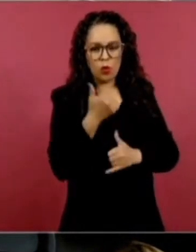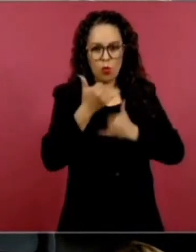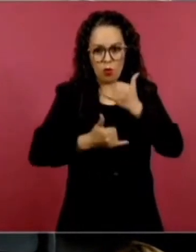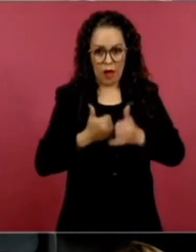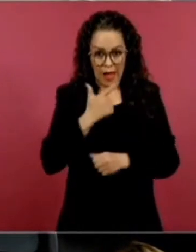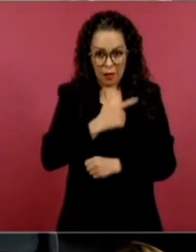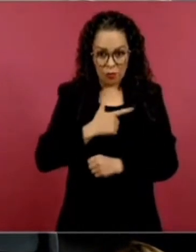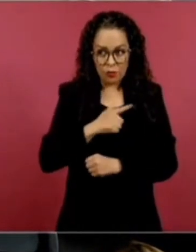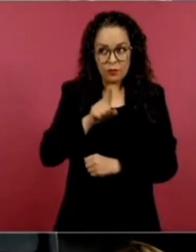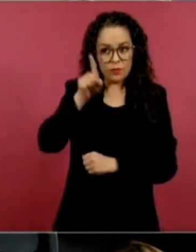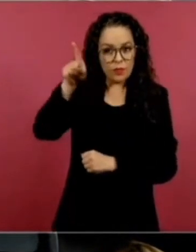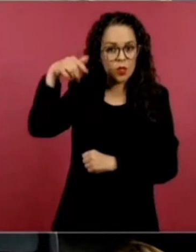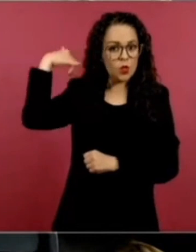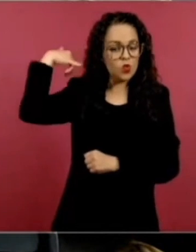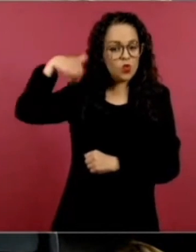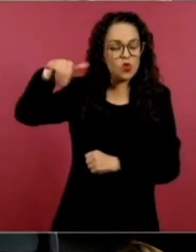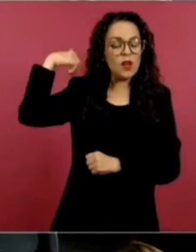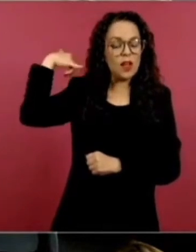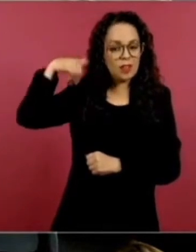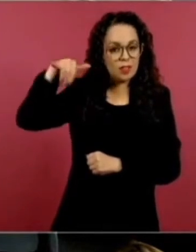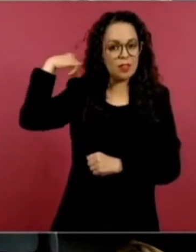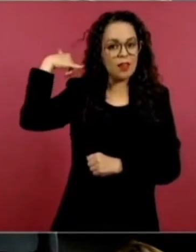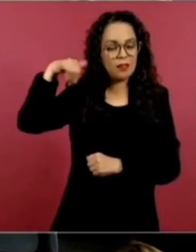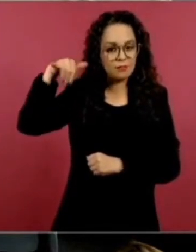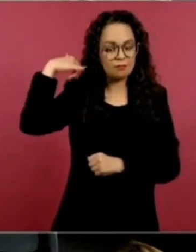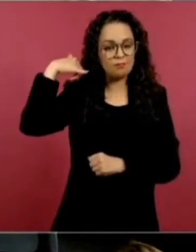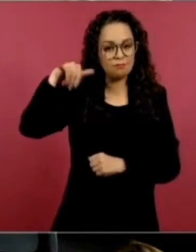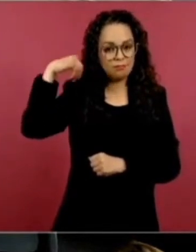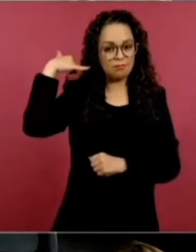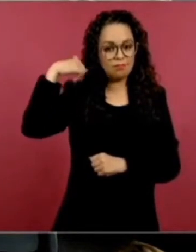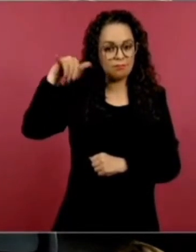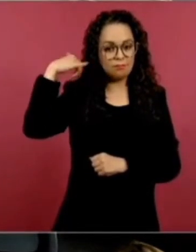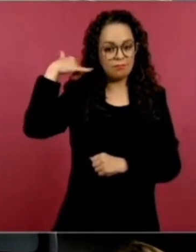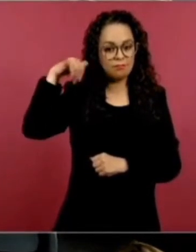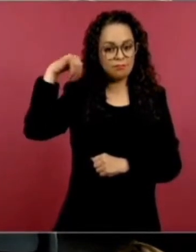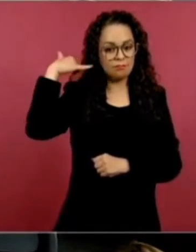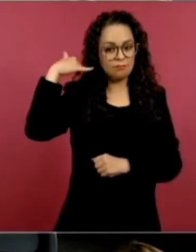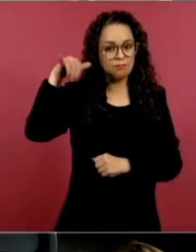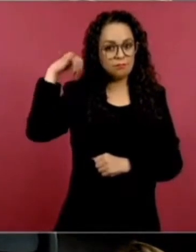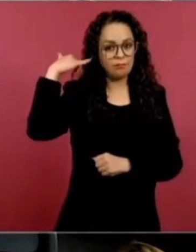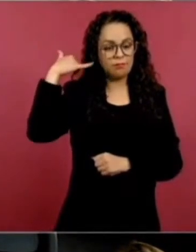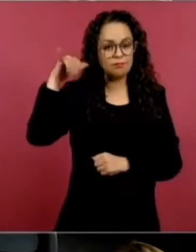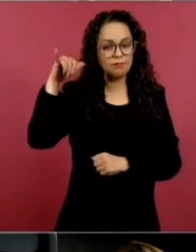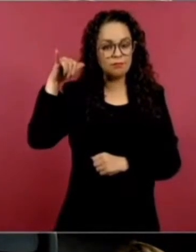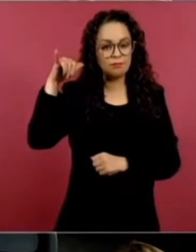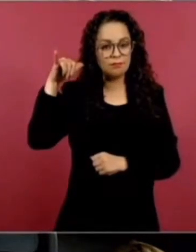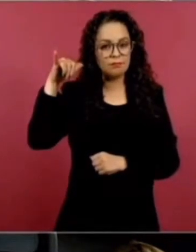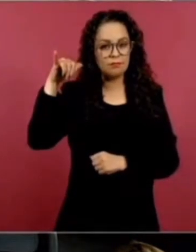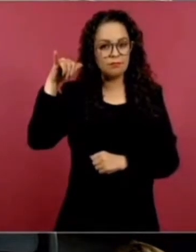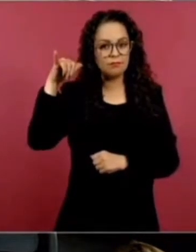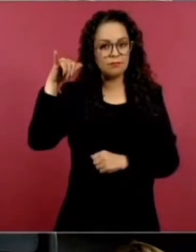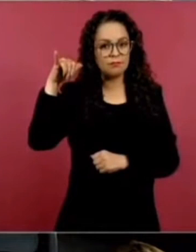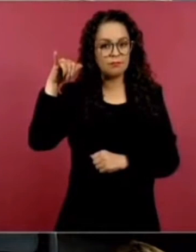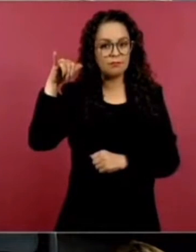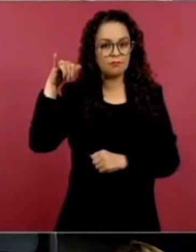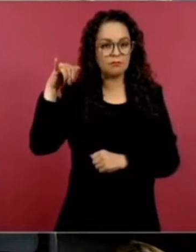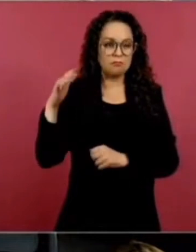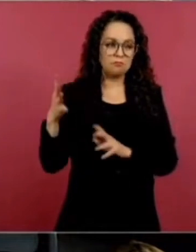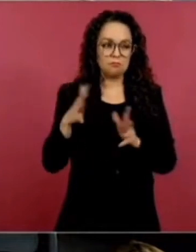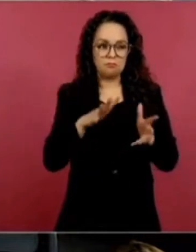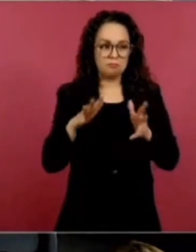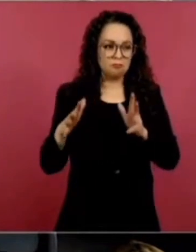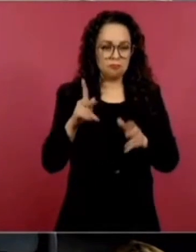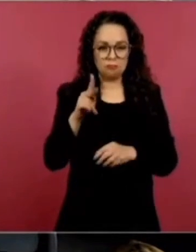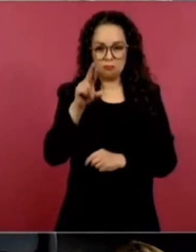Es donde van más al estadio, en promedio. Y